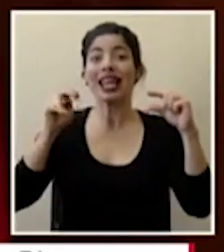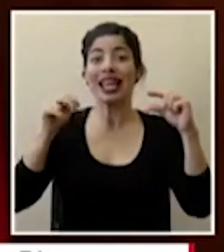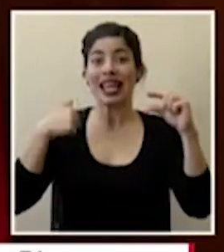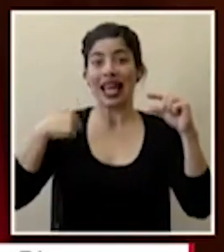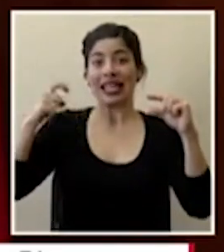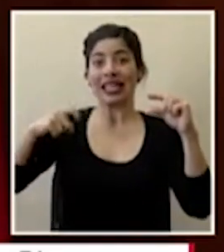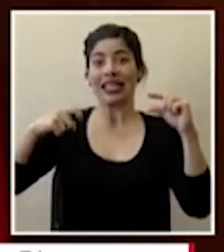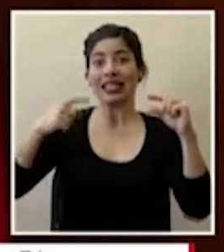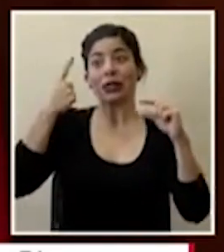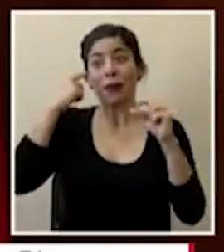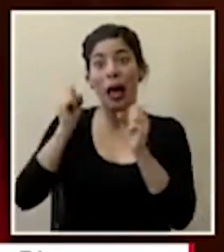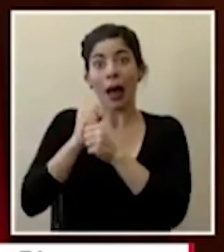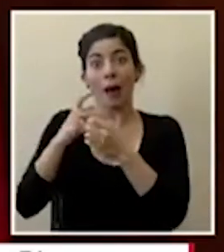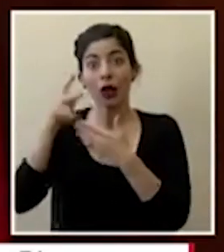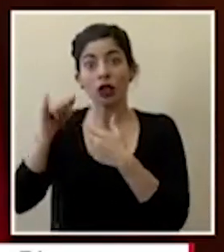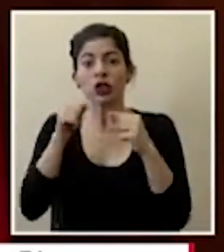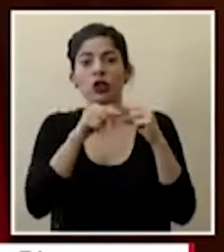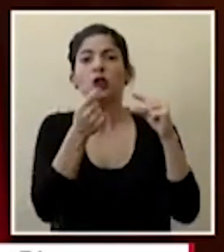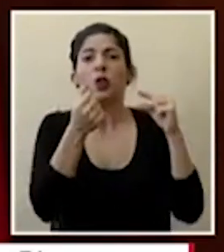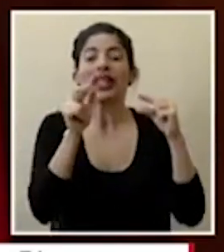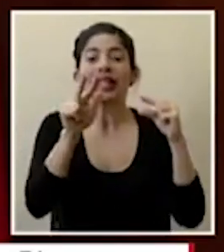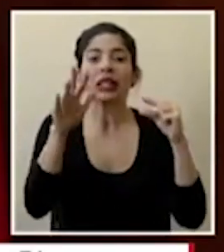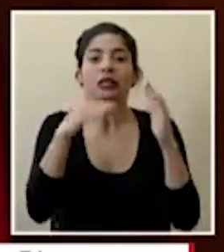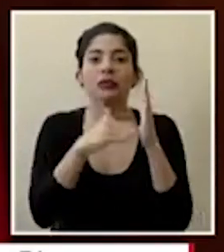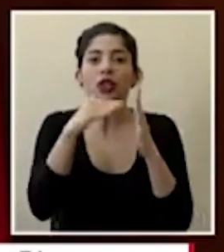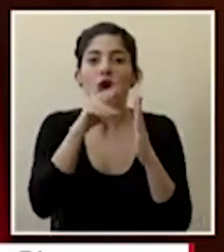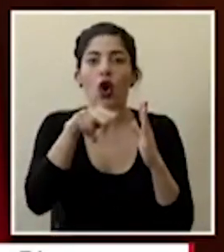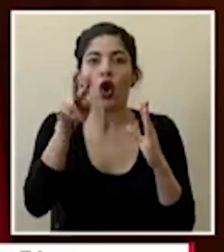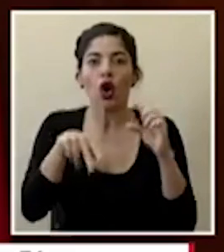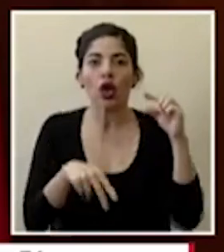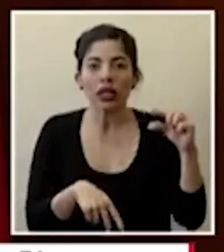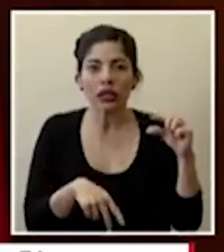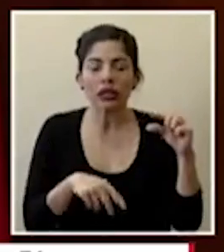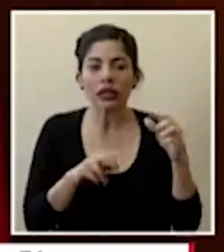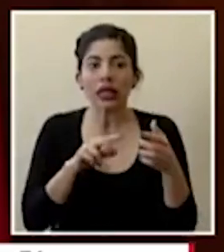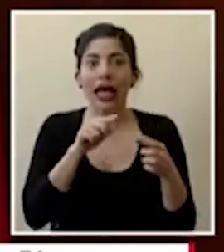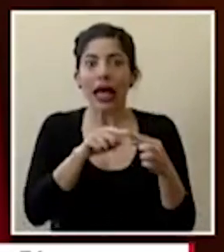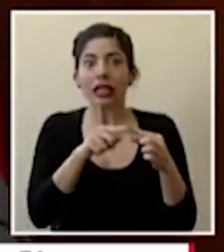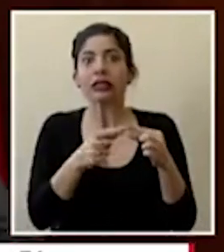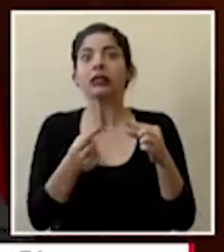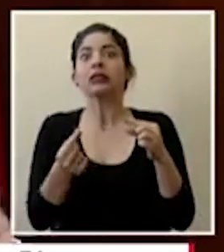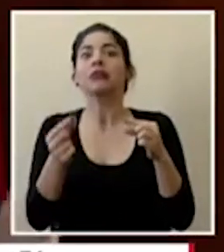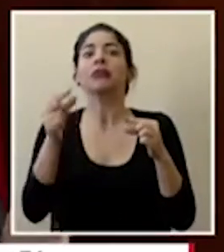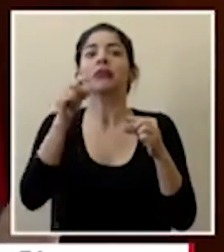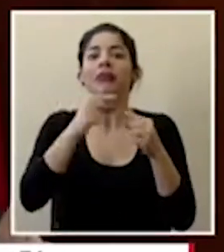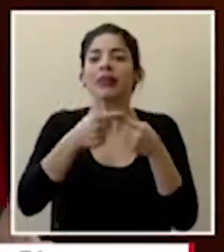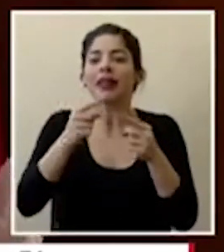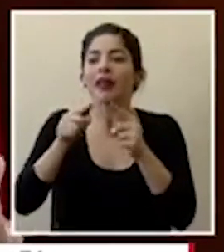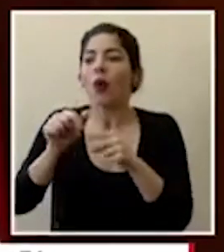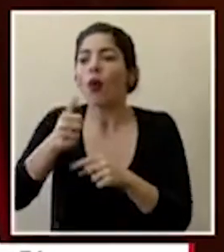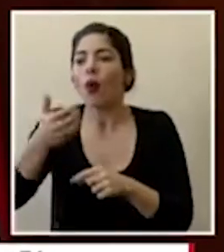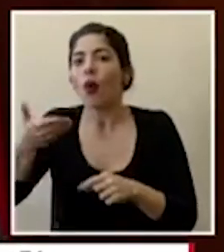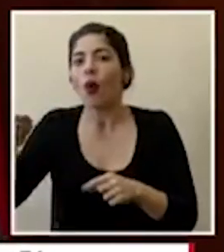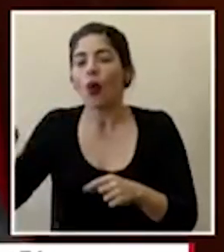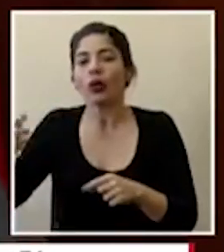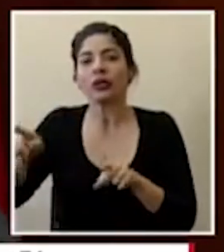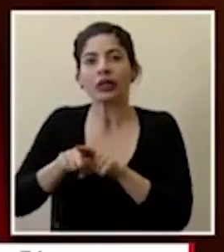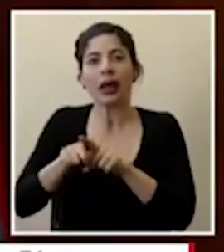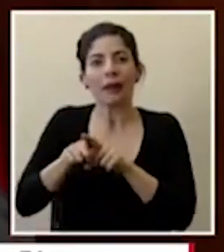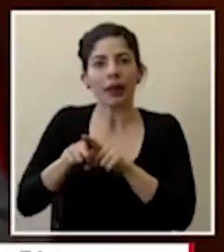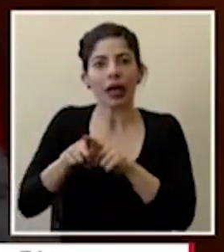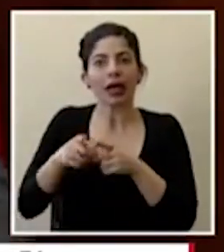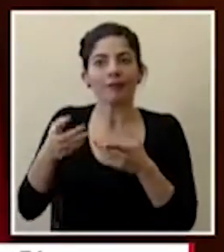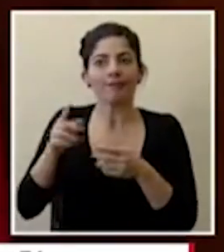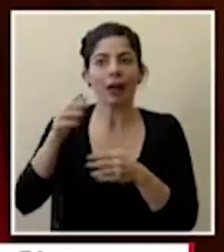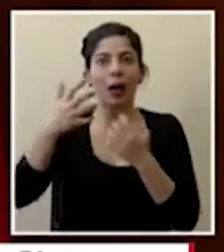este proyecto cuesta 35 millones de colones y adicionalmente a eso pues se suman una serie de factores en donde pues el